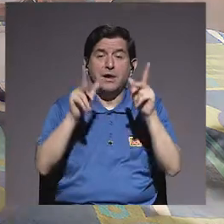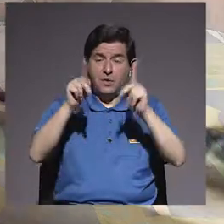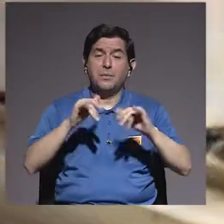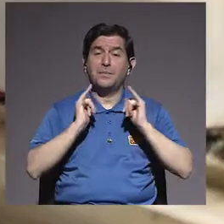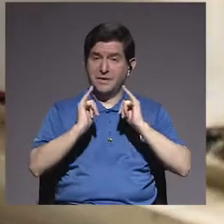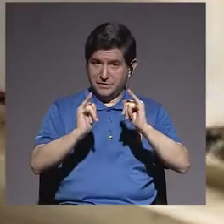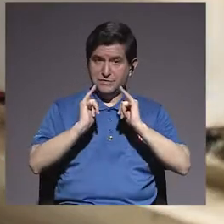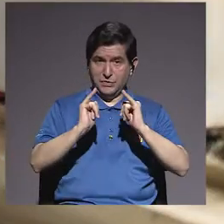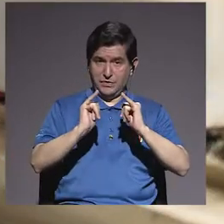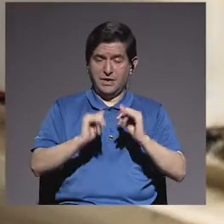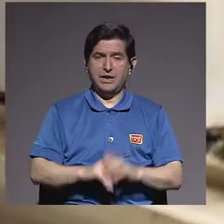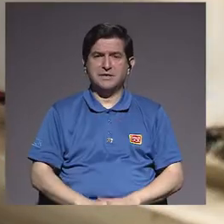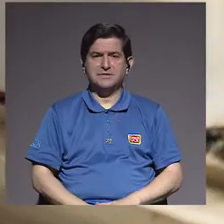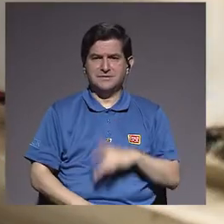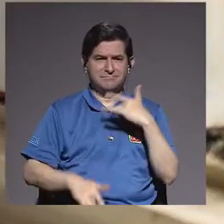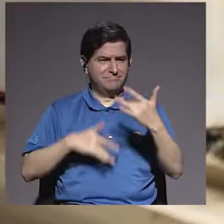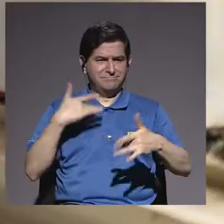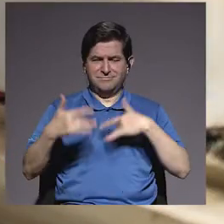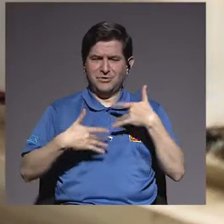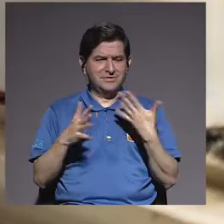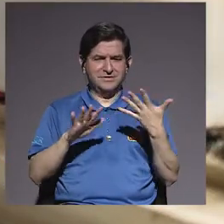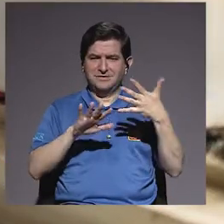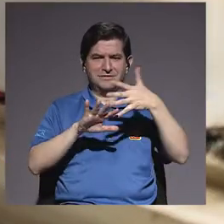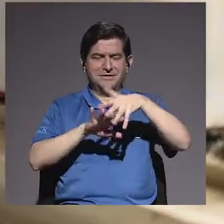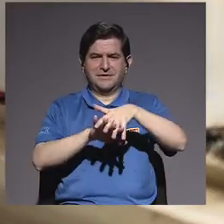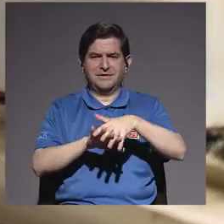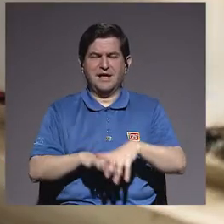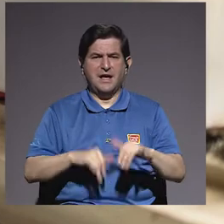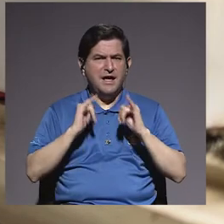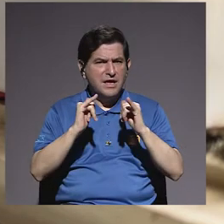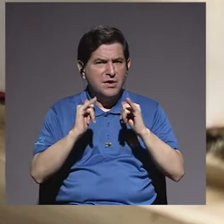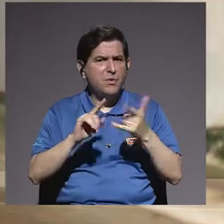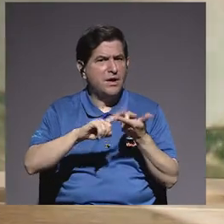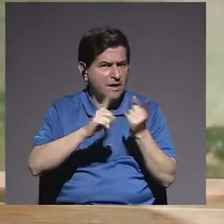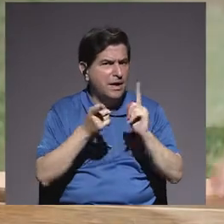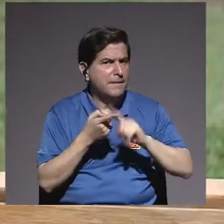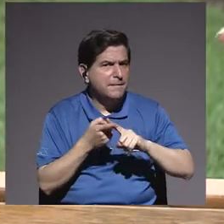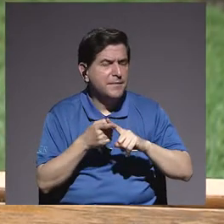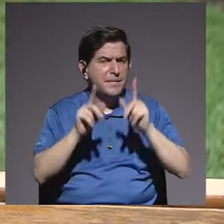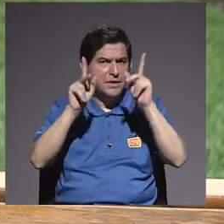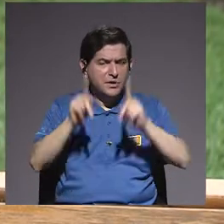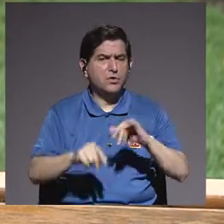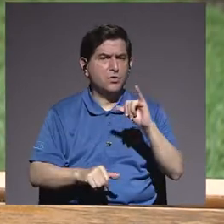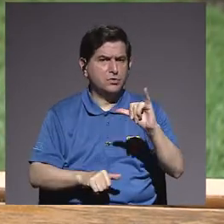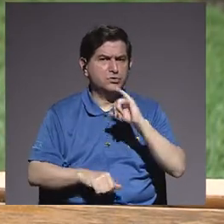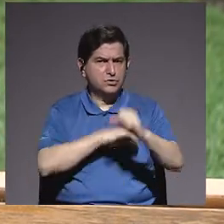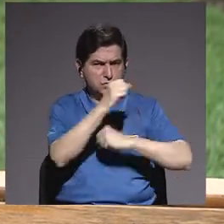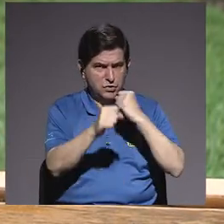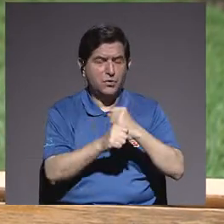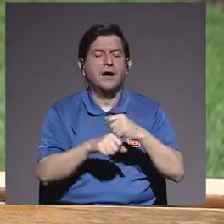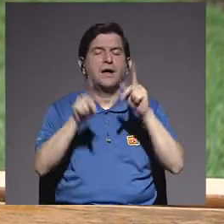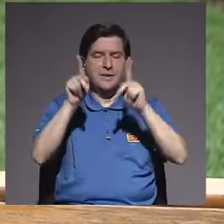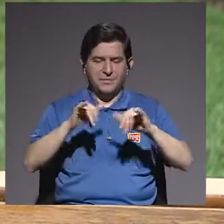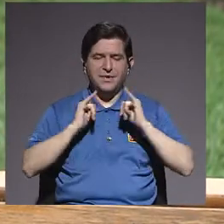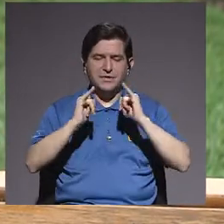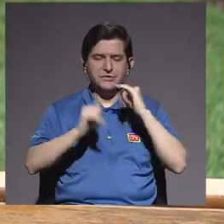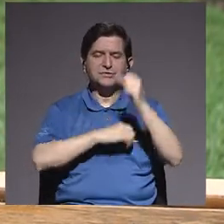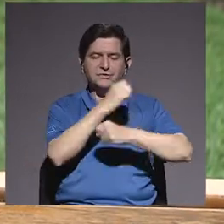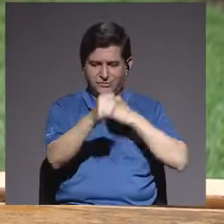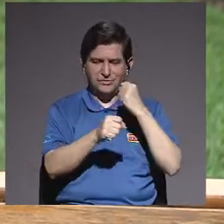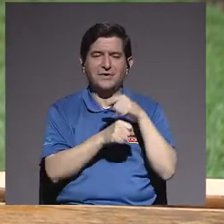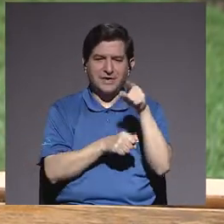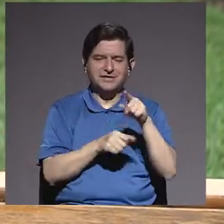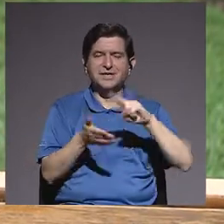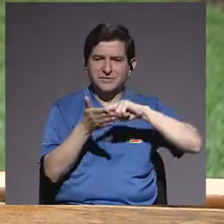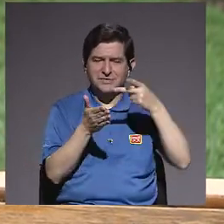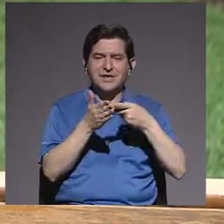con los iguales no se siente esa integración. iguales serían sus amigos, personas de su misma edad. Personas de su misma edad,